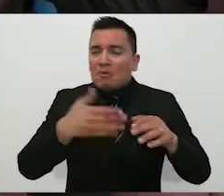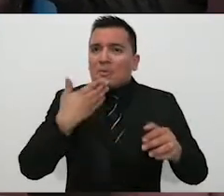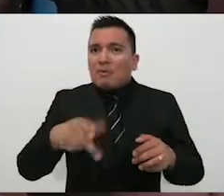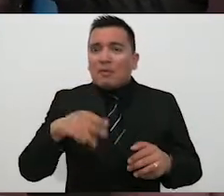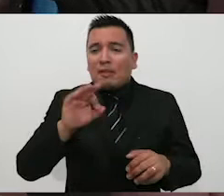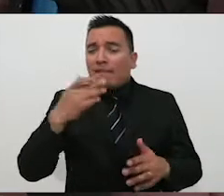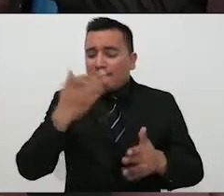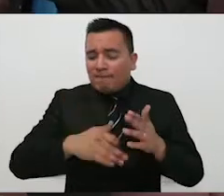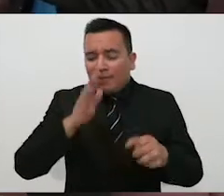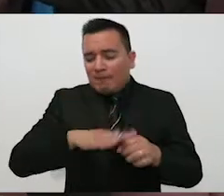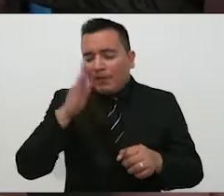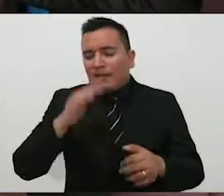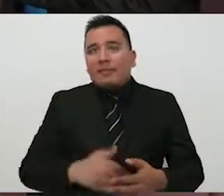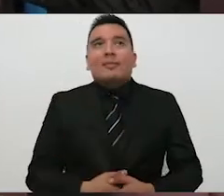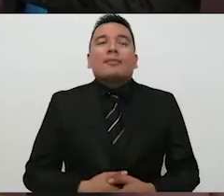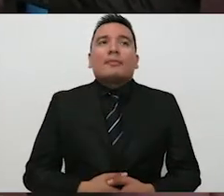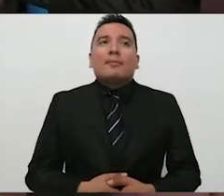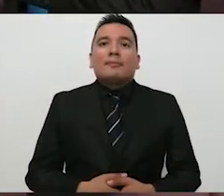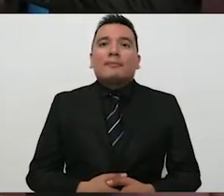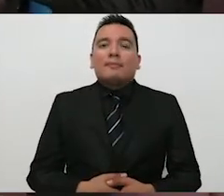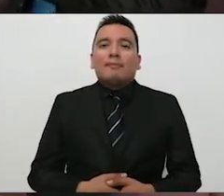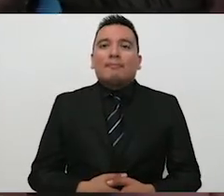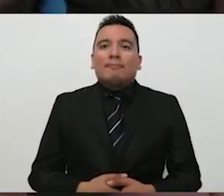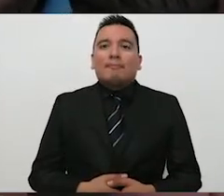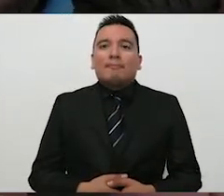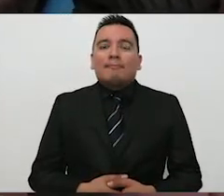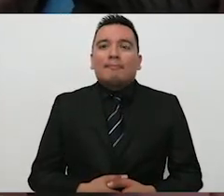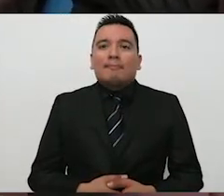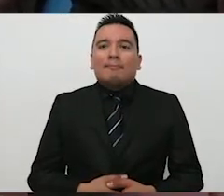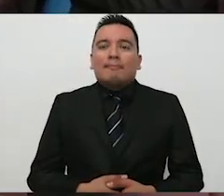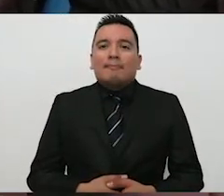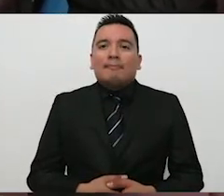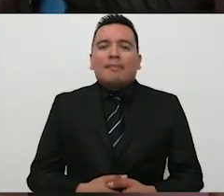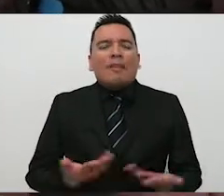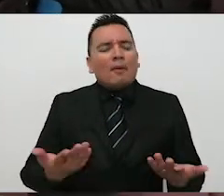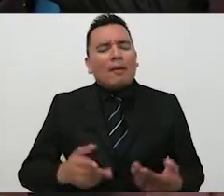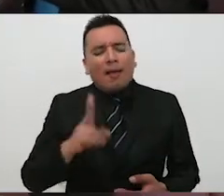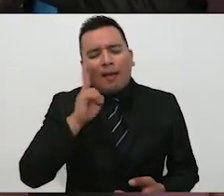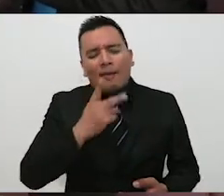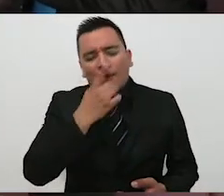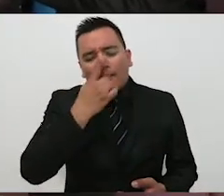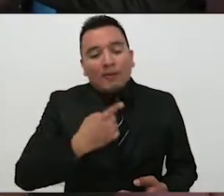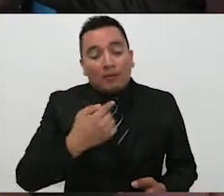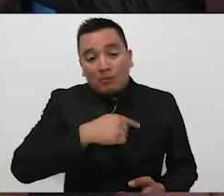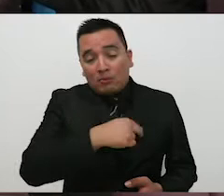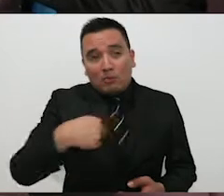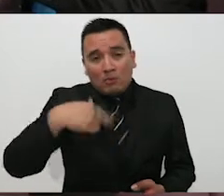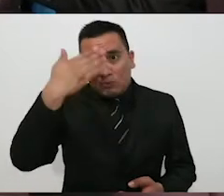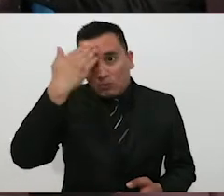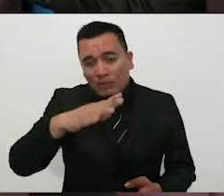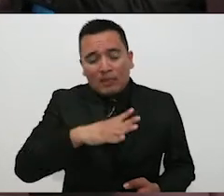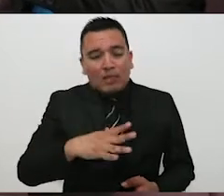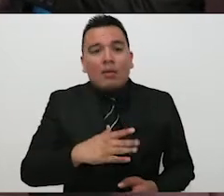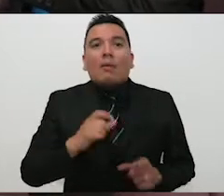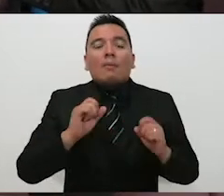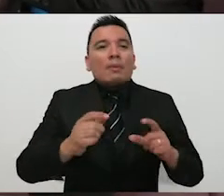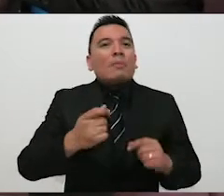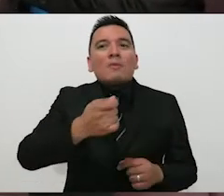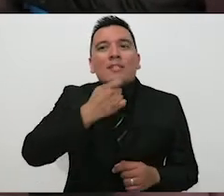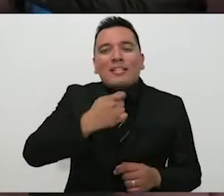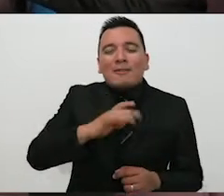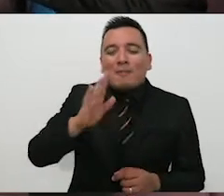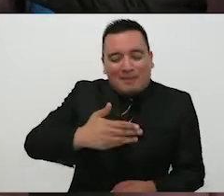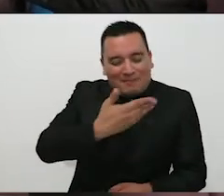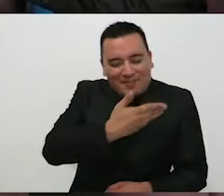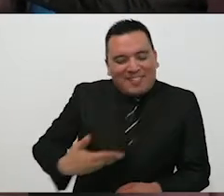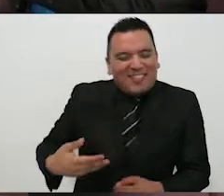Hay un camino por recorrer. Así es. Platícanos también, sabemos que se llevan a cabo los cabildos infantiles. Ahí los niños tienen